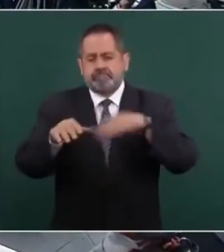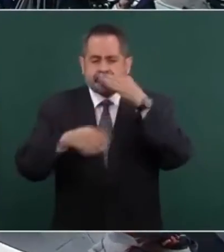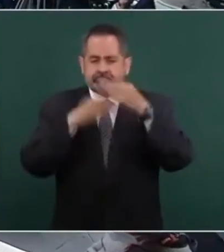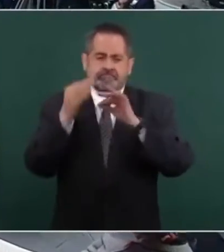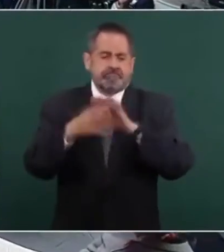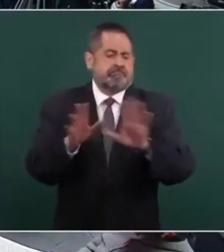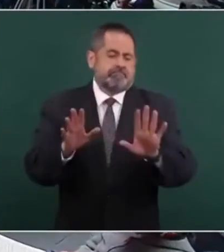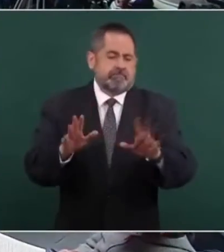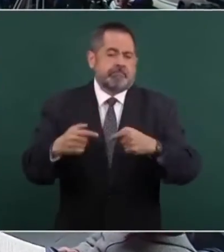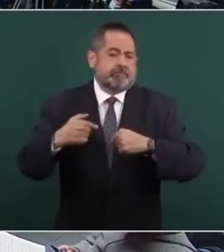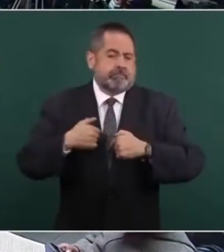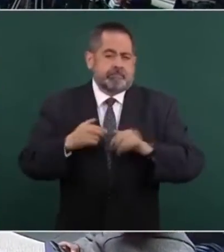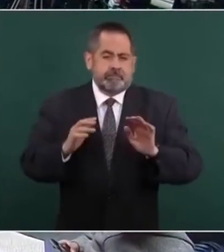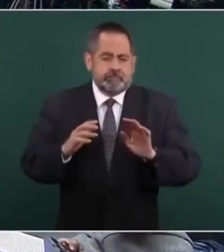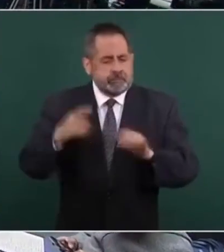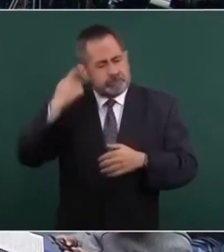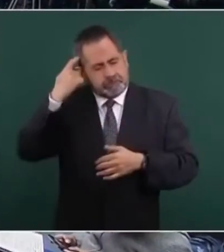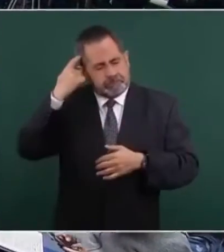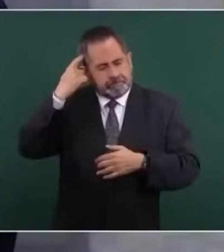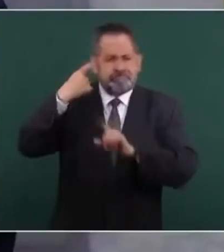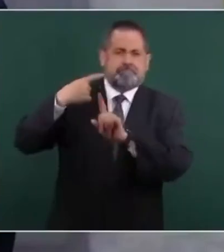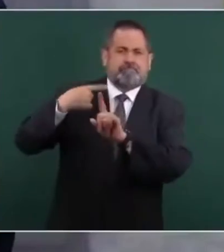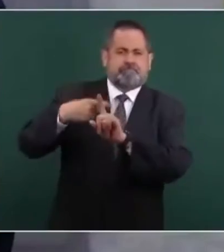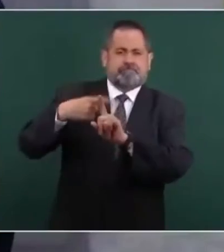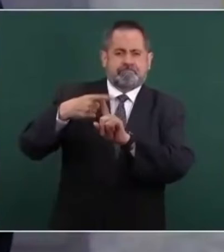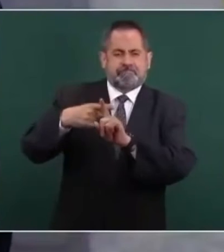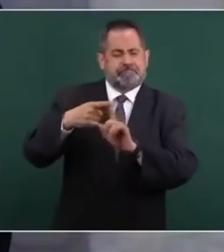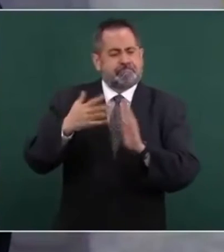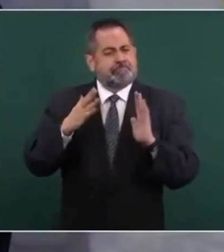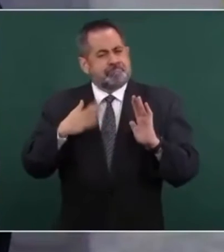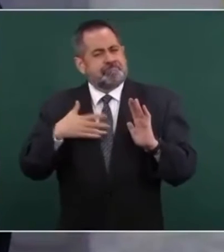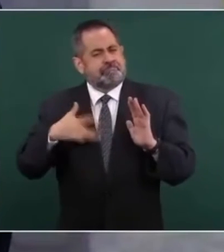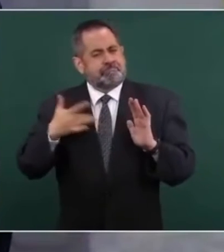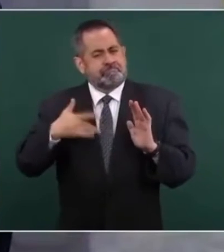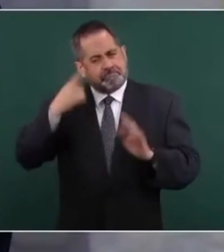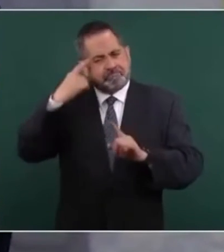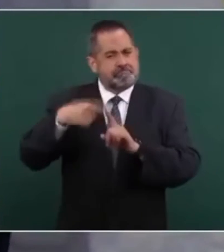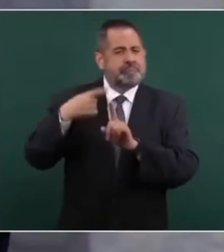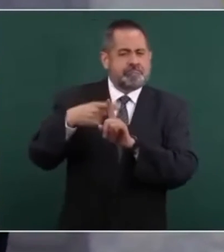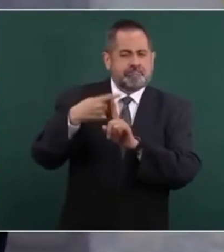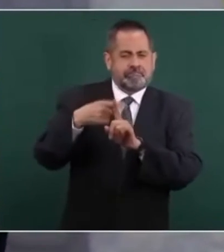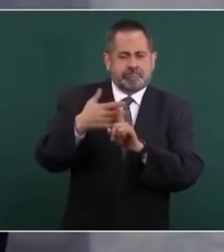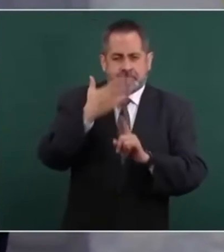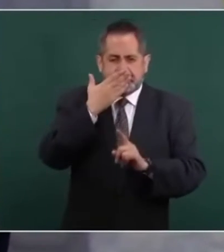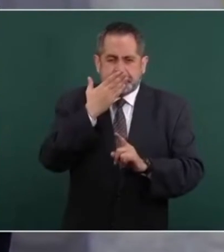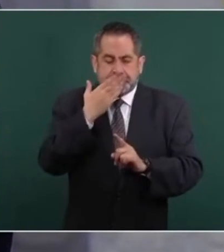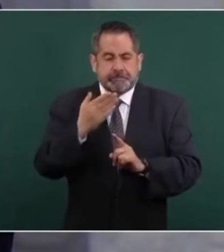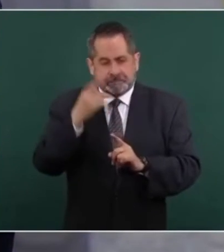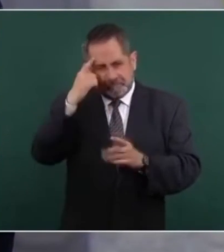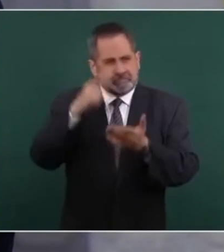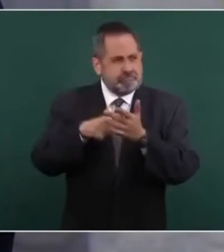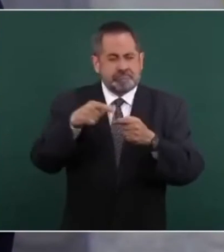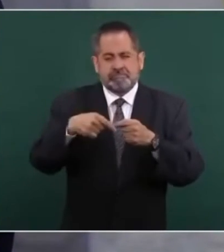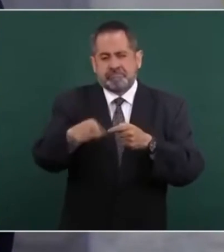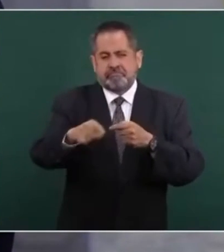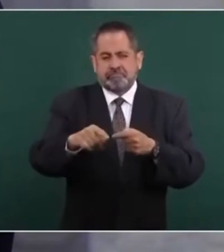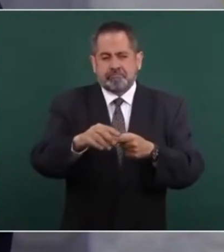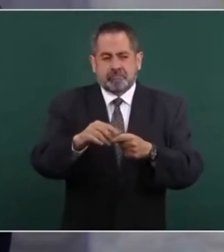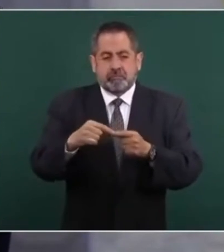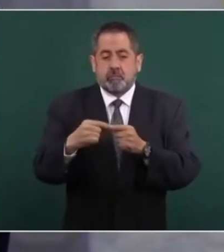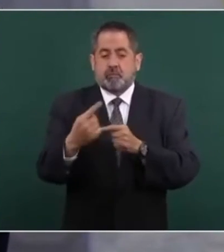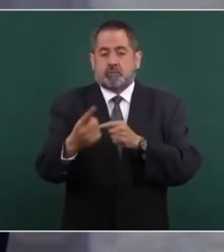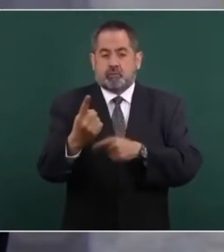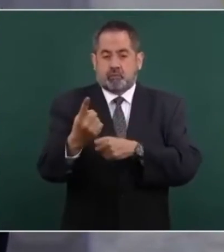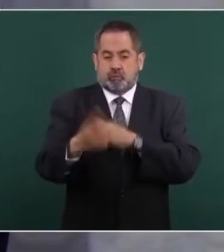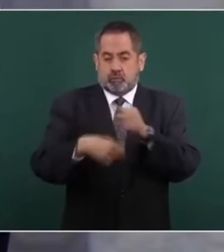Yo estoy optimista y creo que vamos a poder tener ya esa vacuna para el año